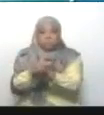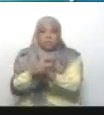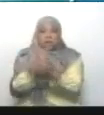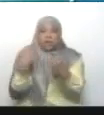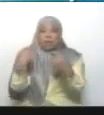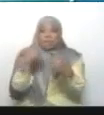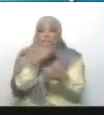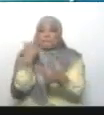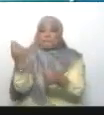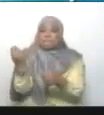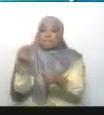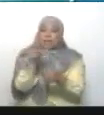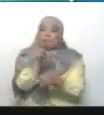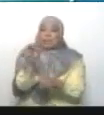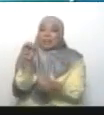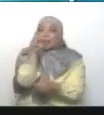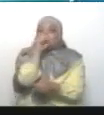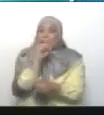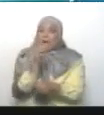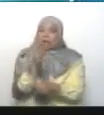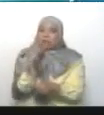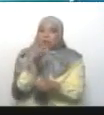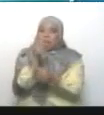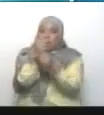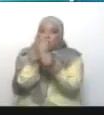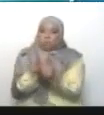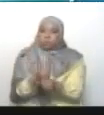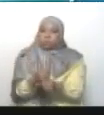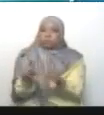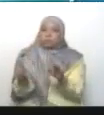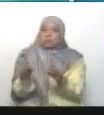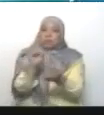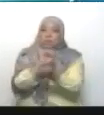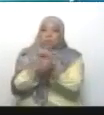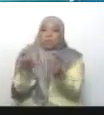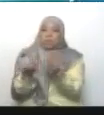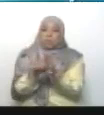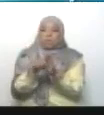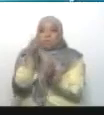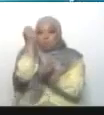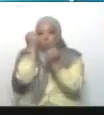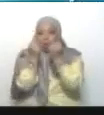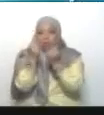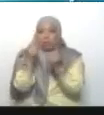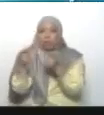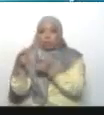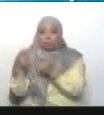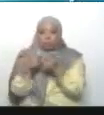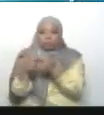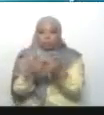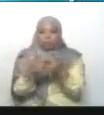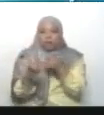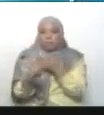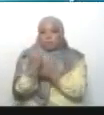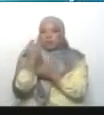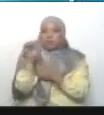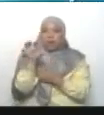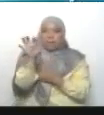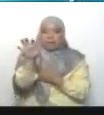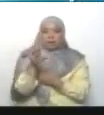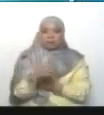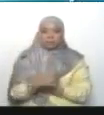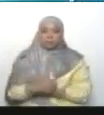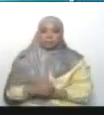tiene que aplicar la máxima pena que esté en la ley venezolana por terrorismo, por conspiración, por traición a la patria.